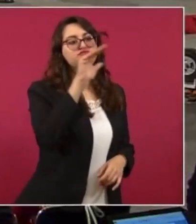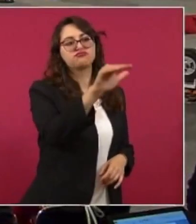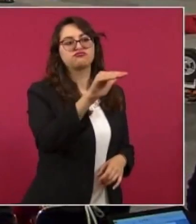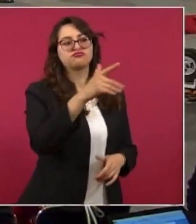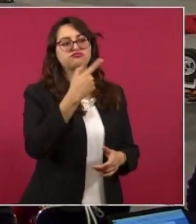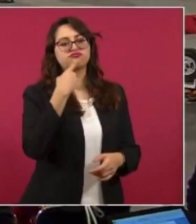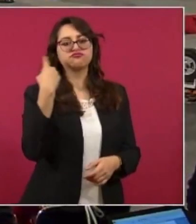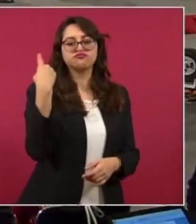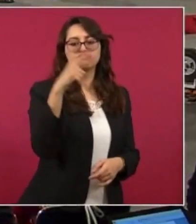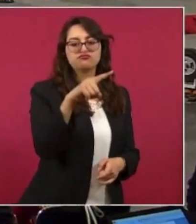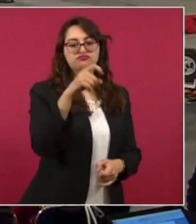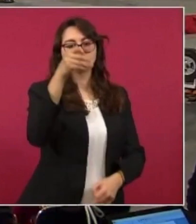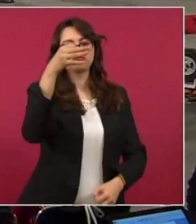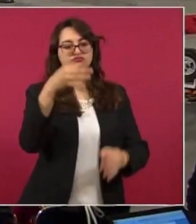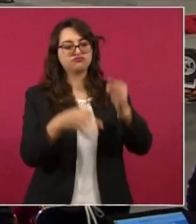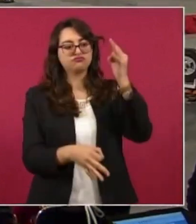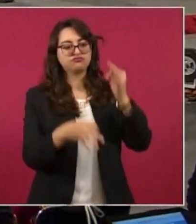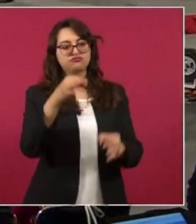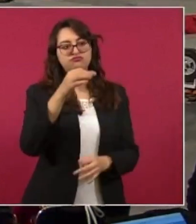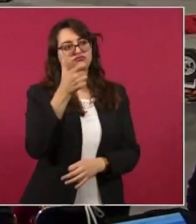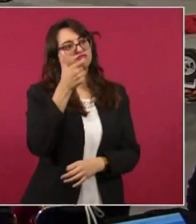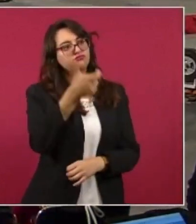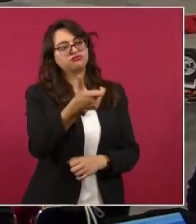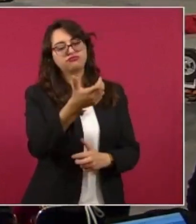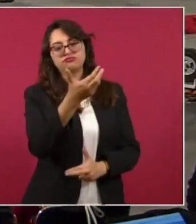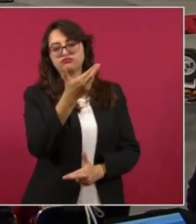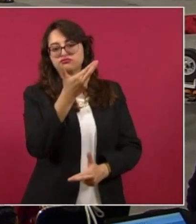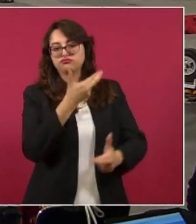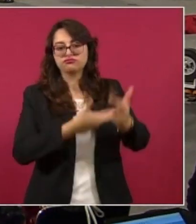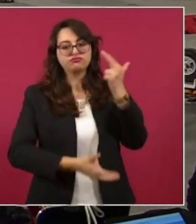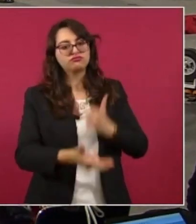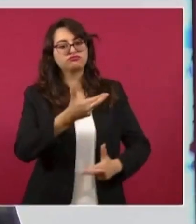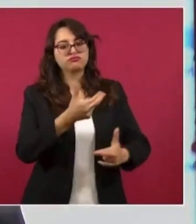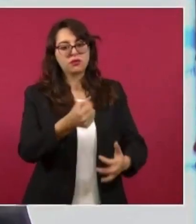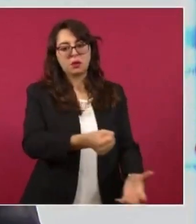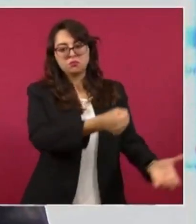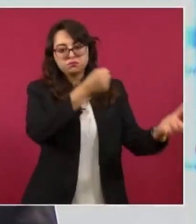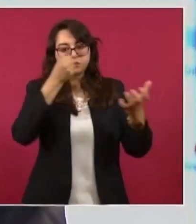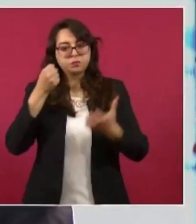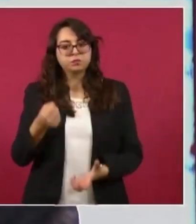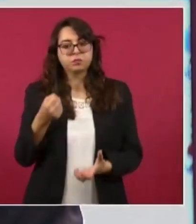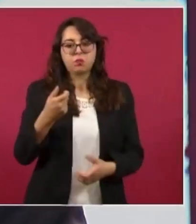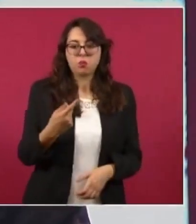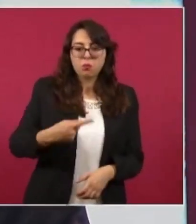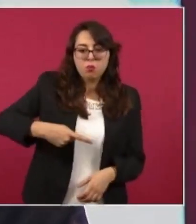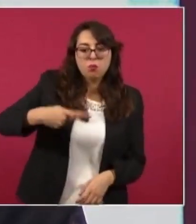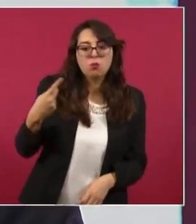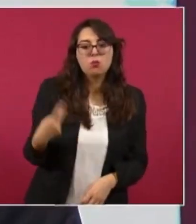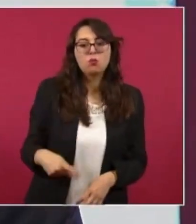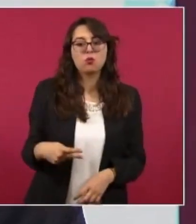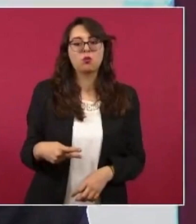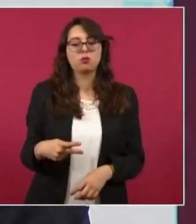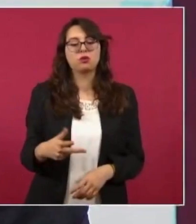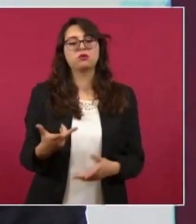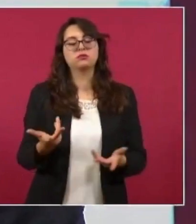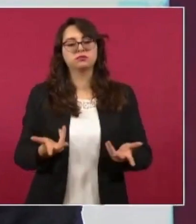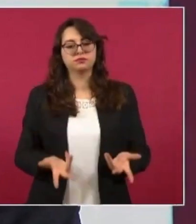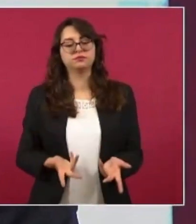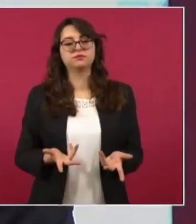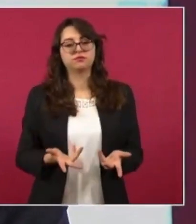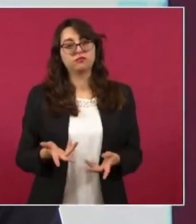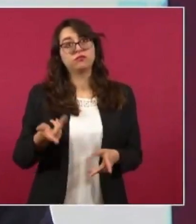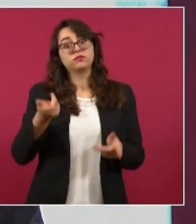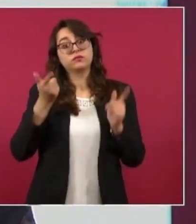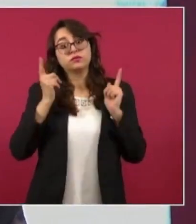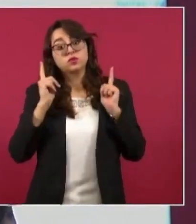estos bienes y de este dinero, en procura de que a través de un juicio civil se ha